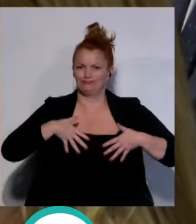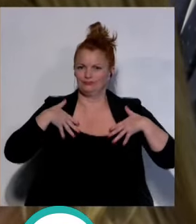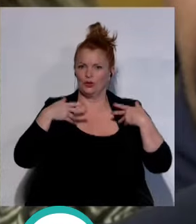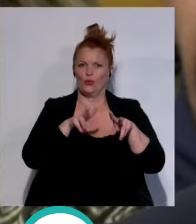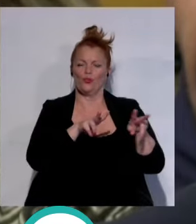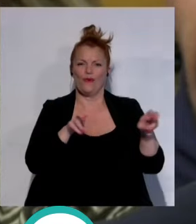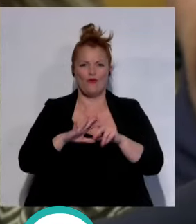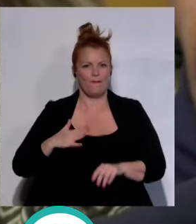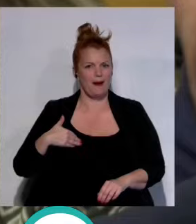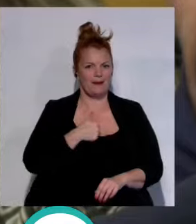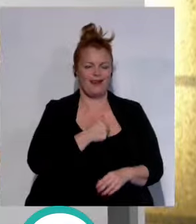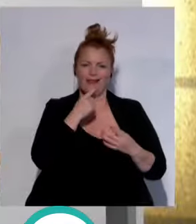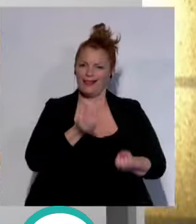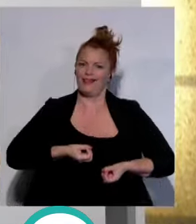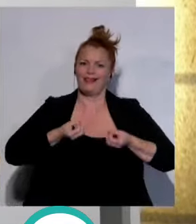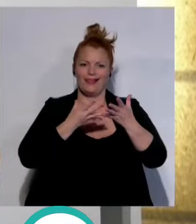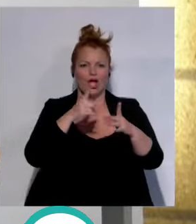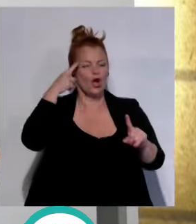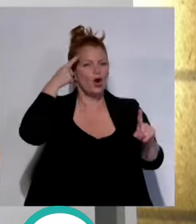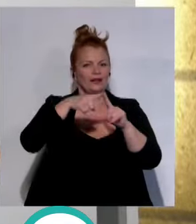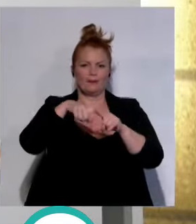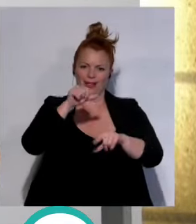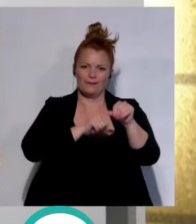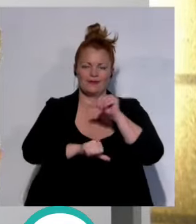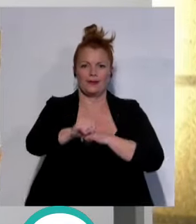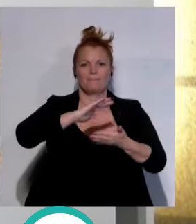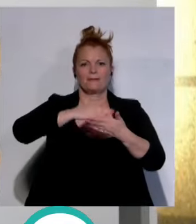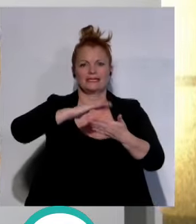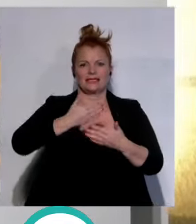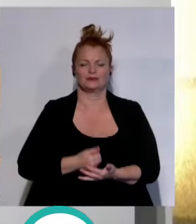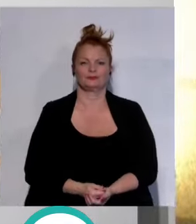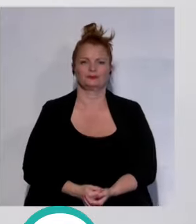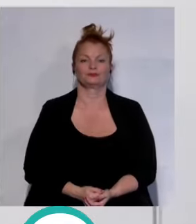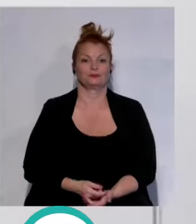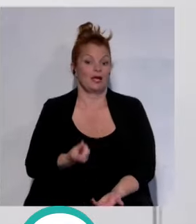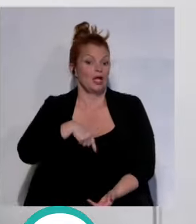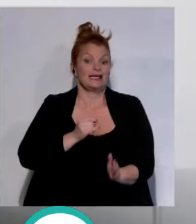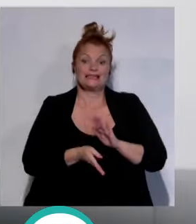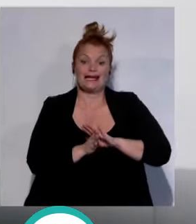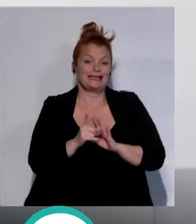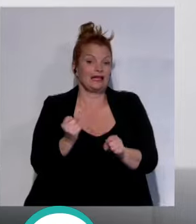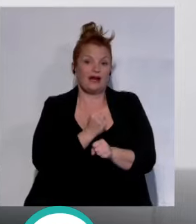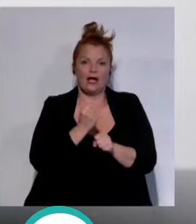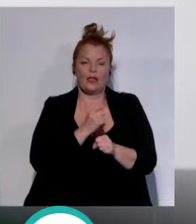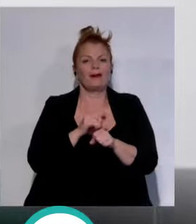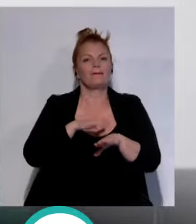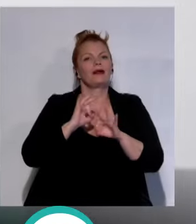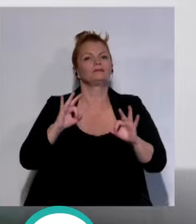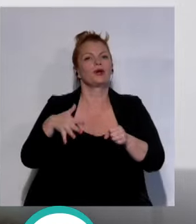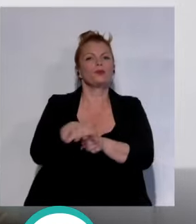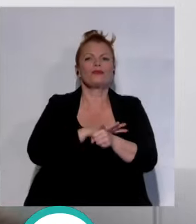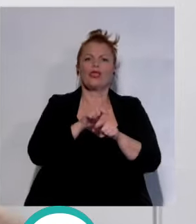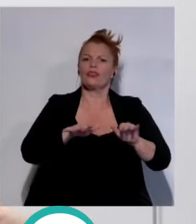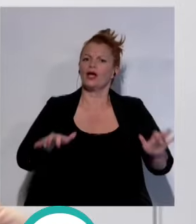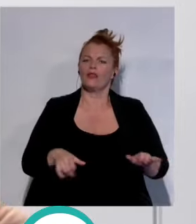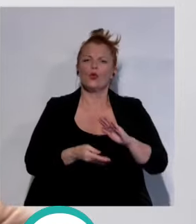andadura y ha expresado sus objetivos para los próximos meses. Tenemos que seguir trabajando para que la provincia de Cádiz siga